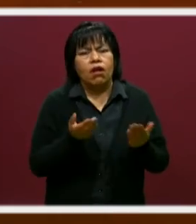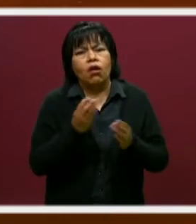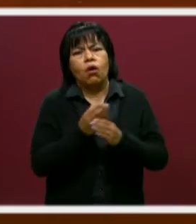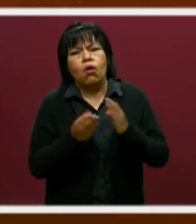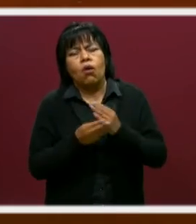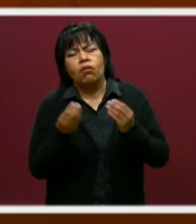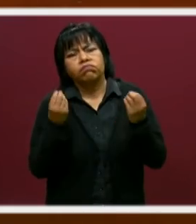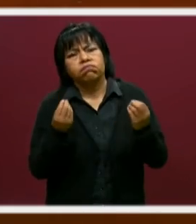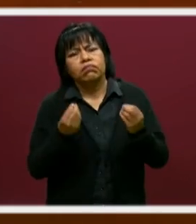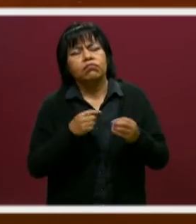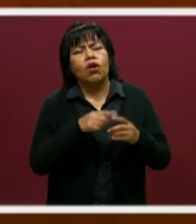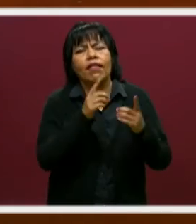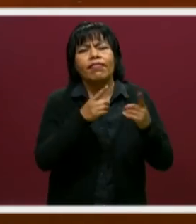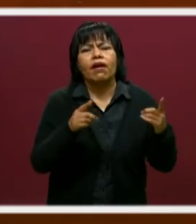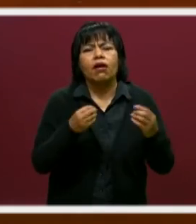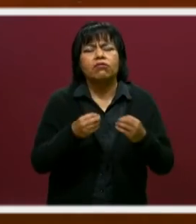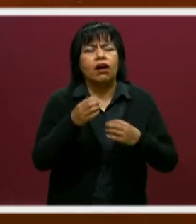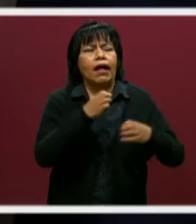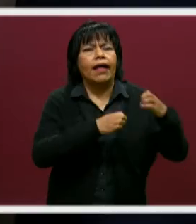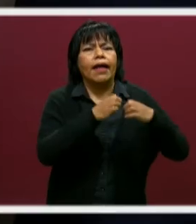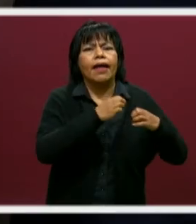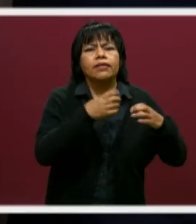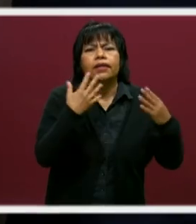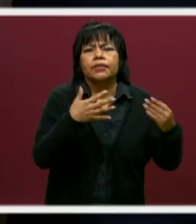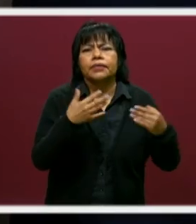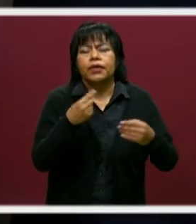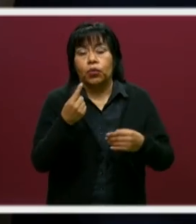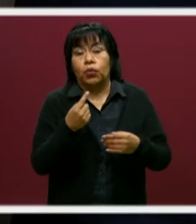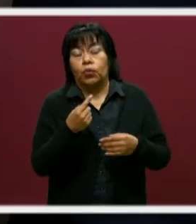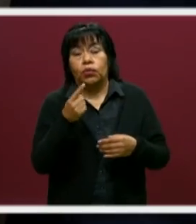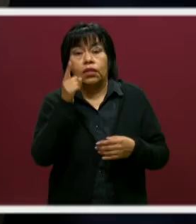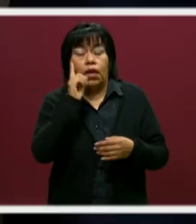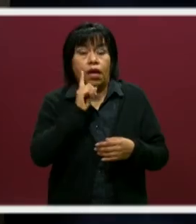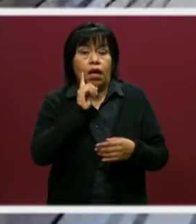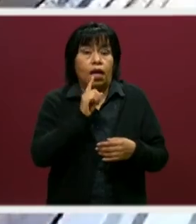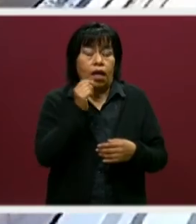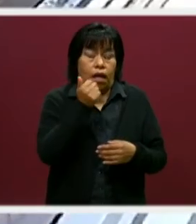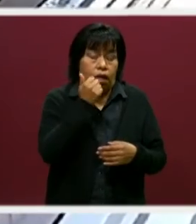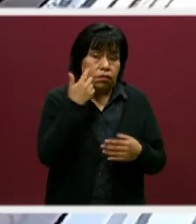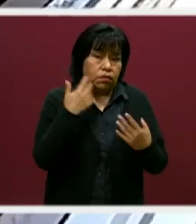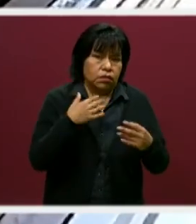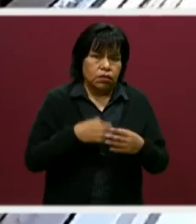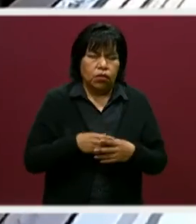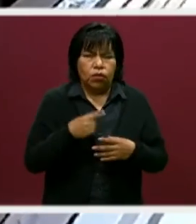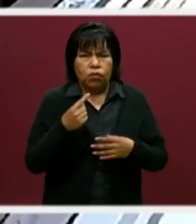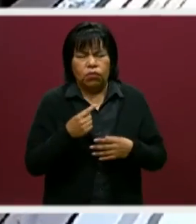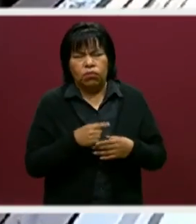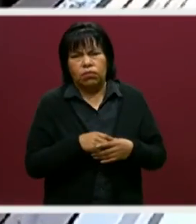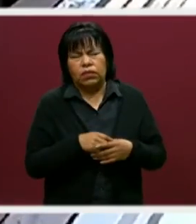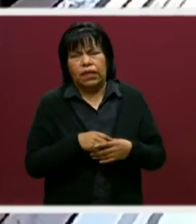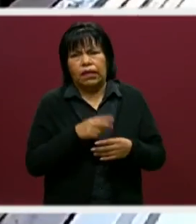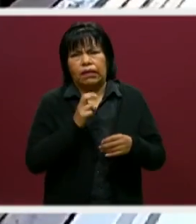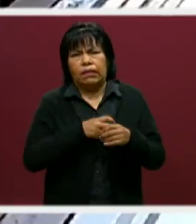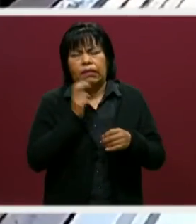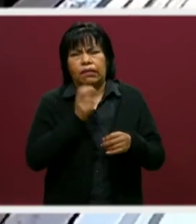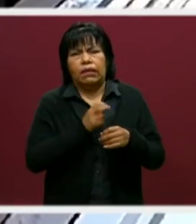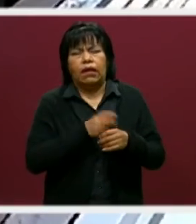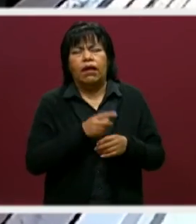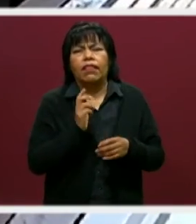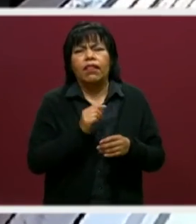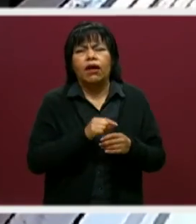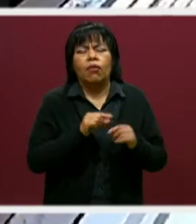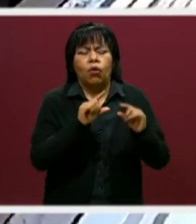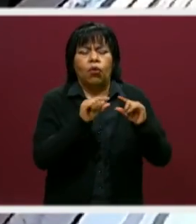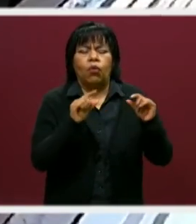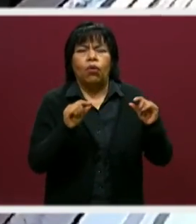muchos de ellos han desarrollado grandes empresas. Tenemos una chica que desarrolló una cerveza sabor tamarindo que participó